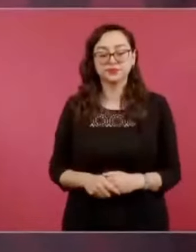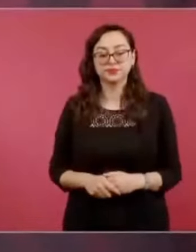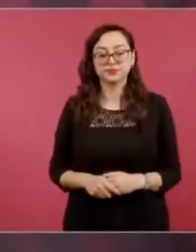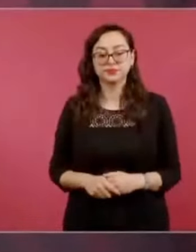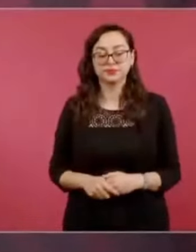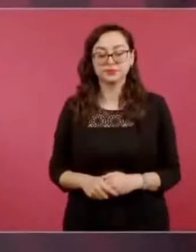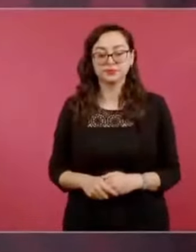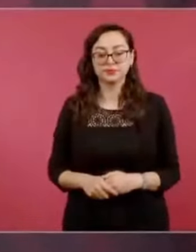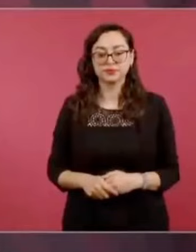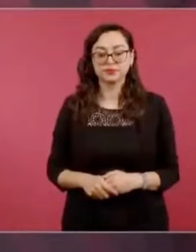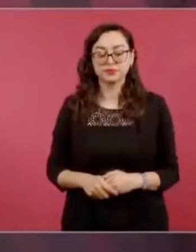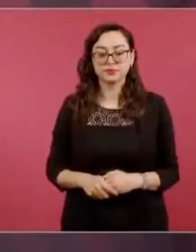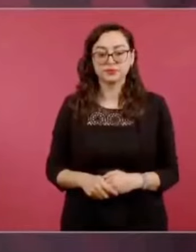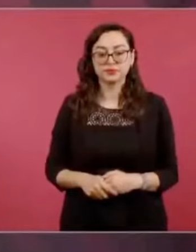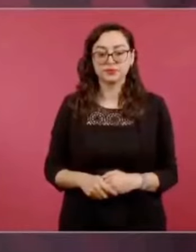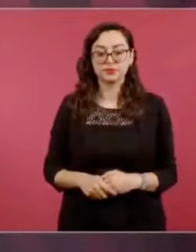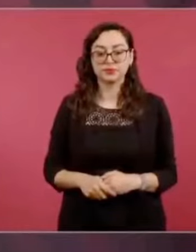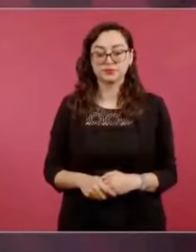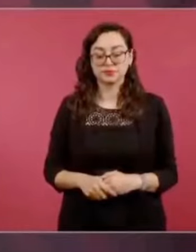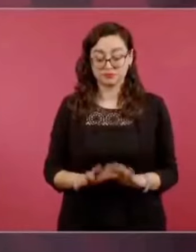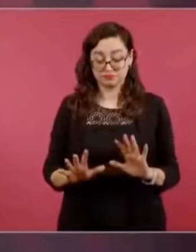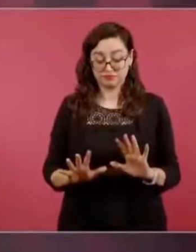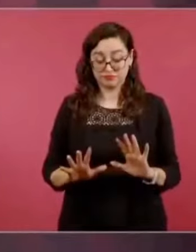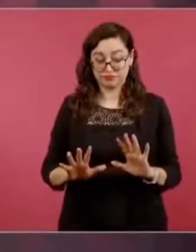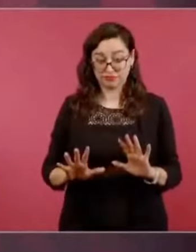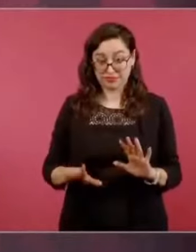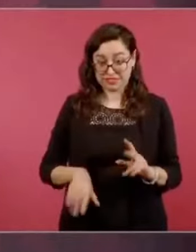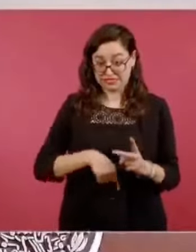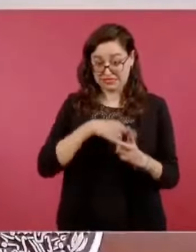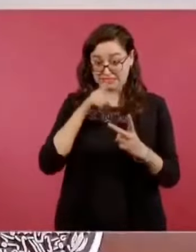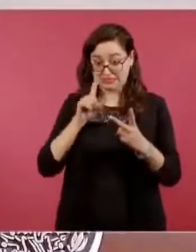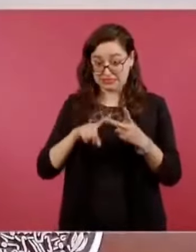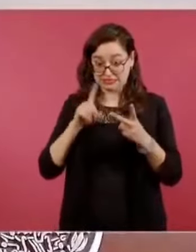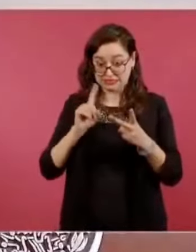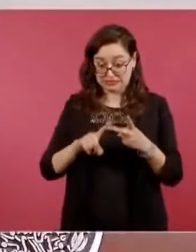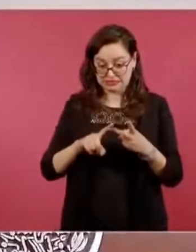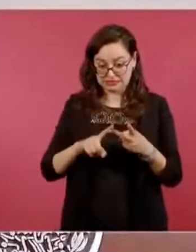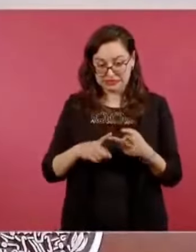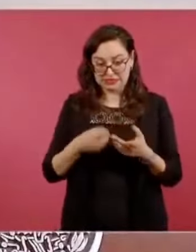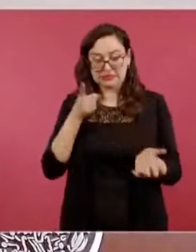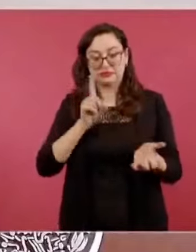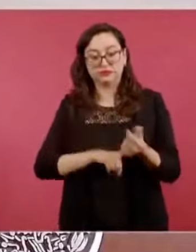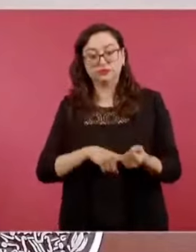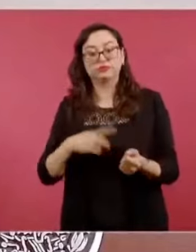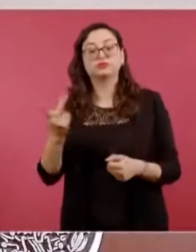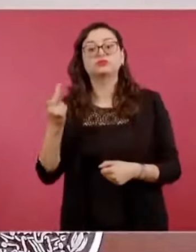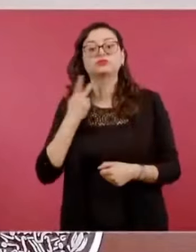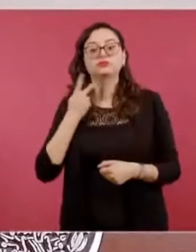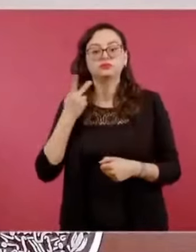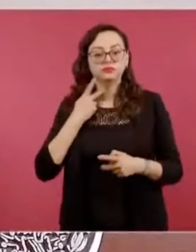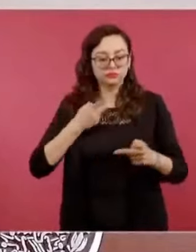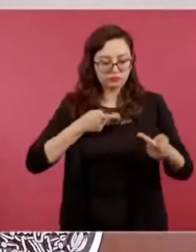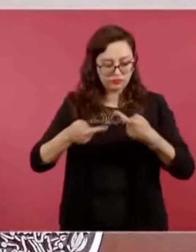La organización política, que es lo segundo en su mecánica